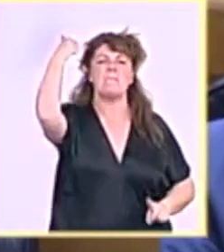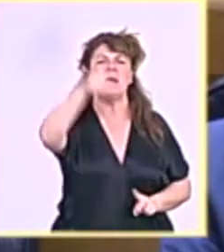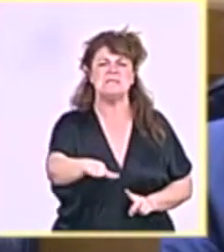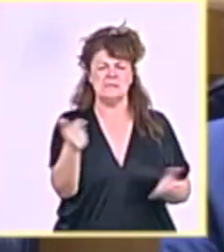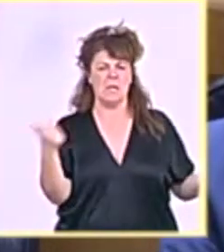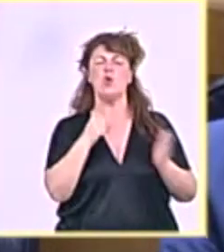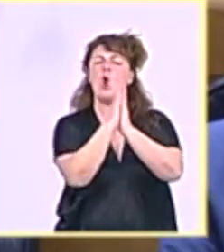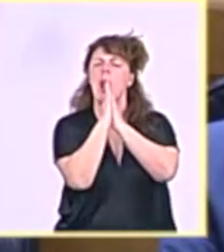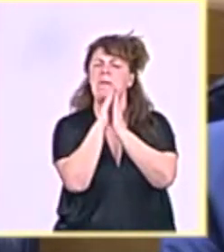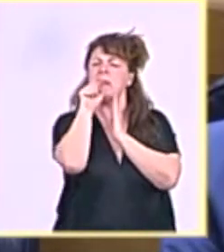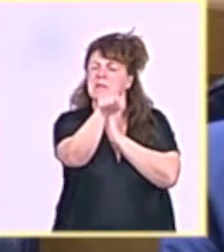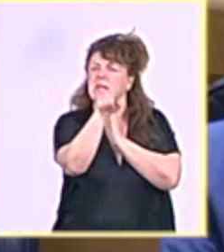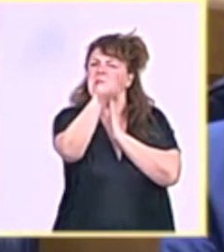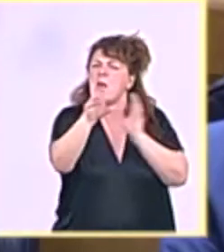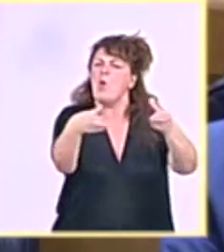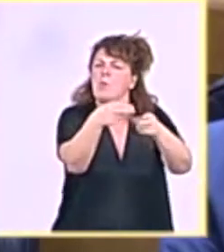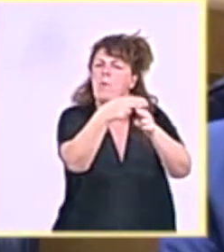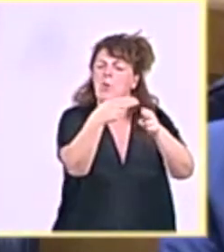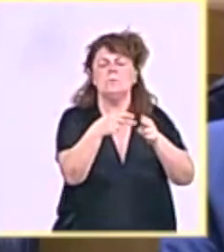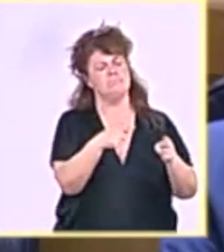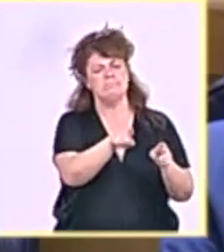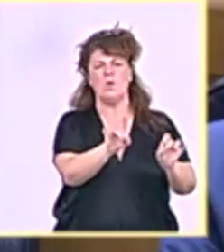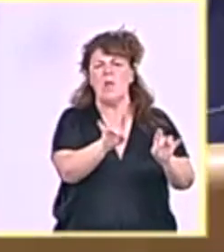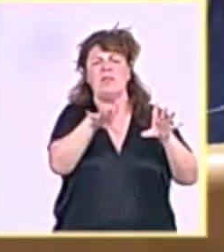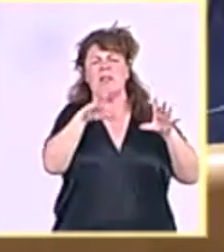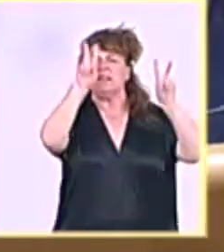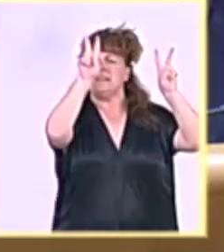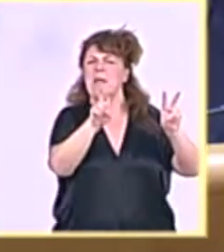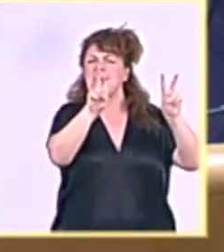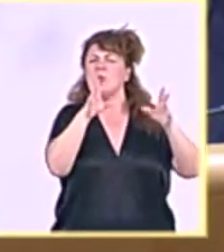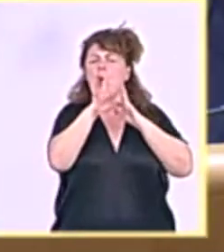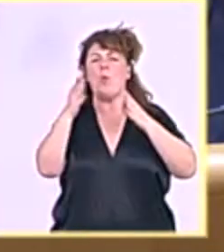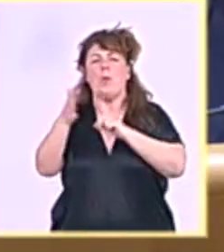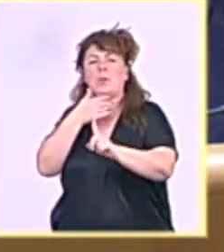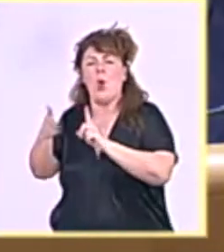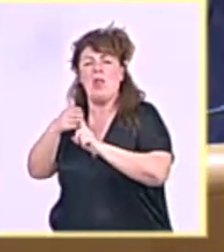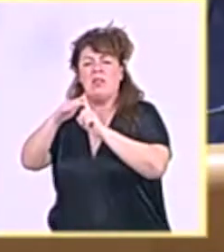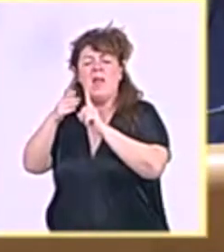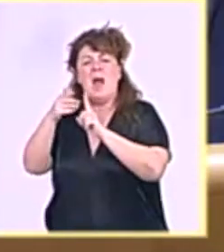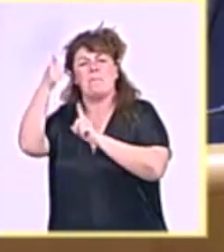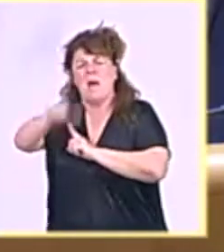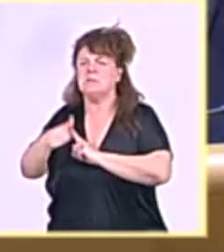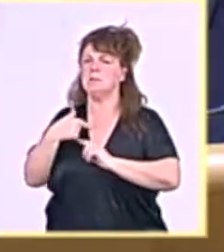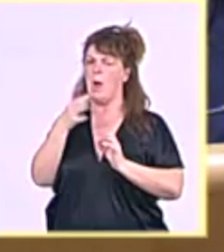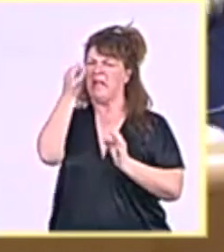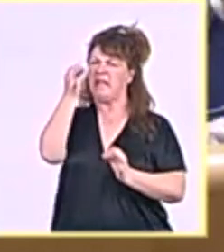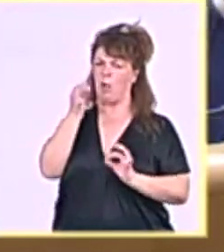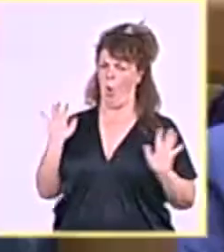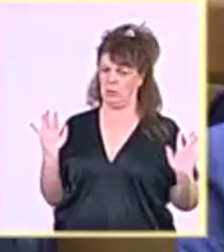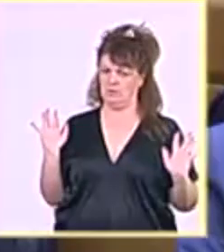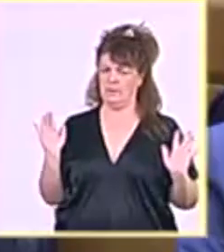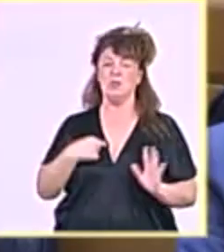temas que tienen que ver con la violencia machista con un poco de rigor. Y le hago una pregunta, señor Maroto. ¿Cree usted que su partido